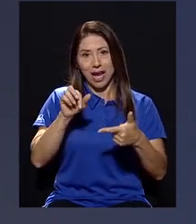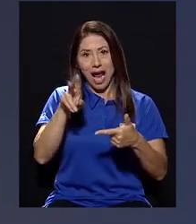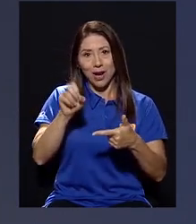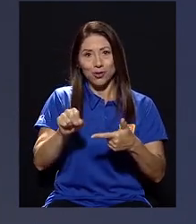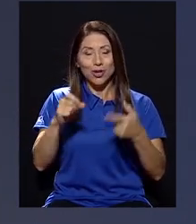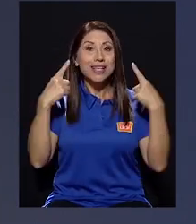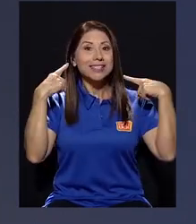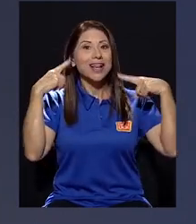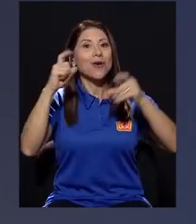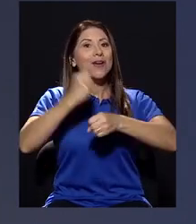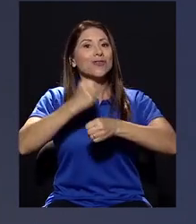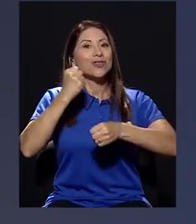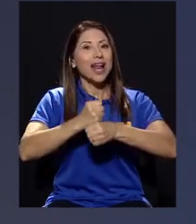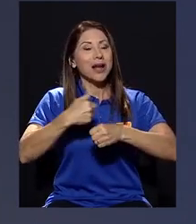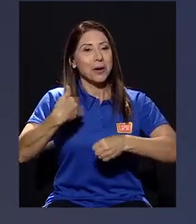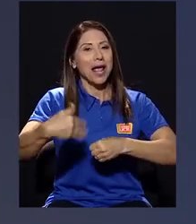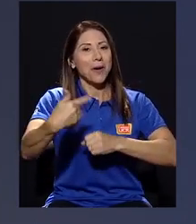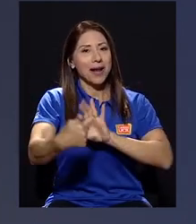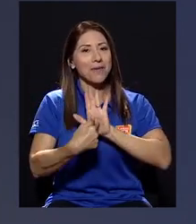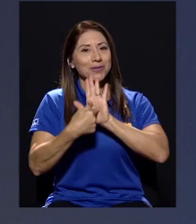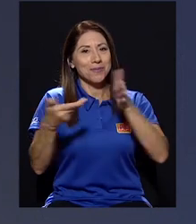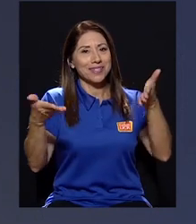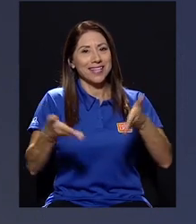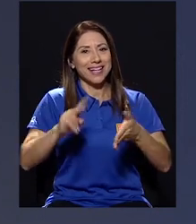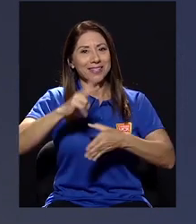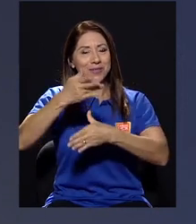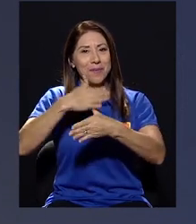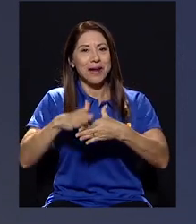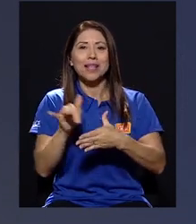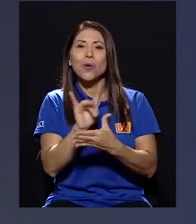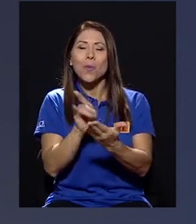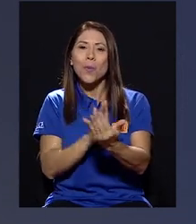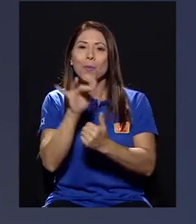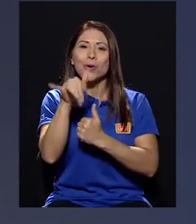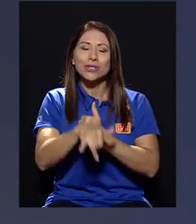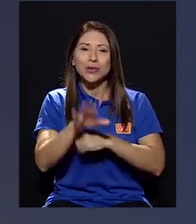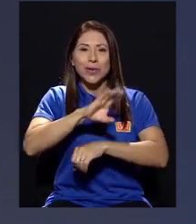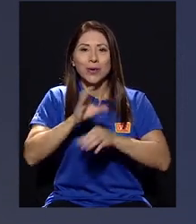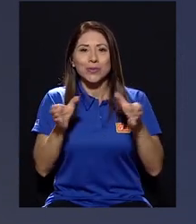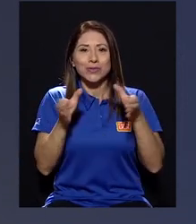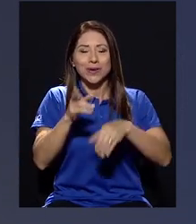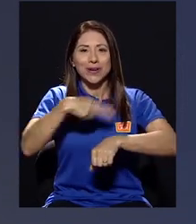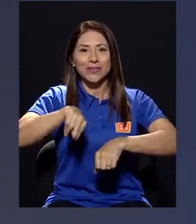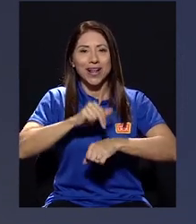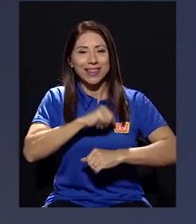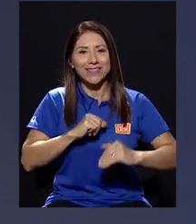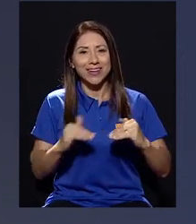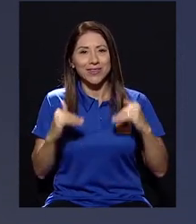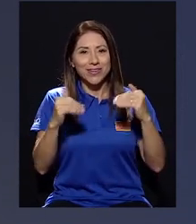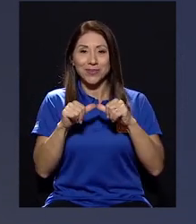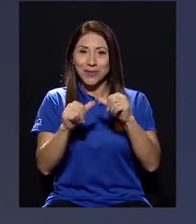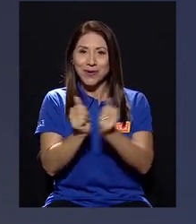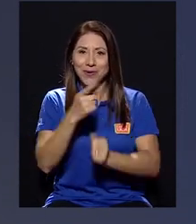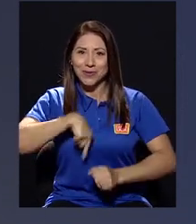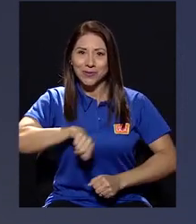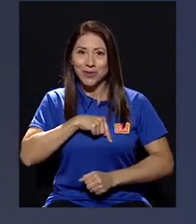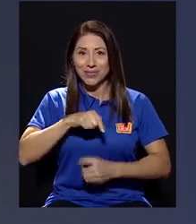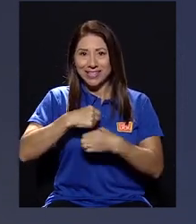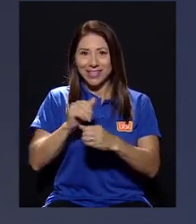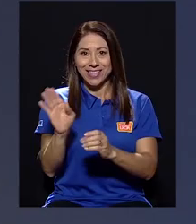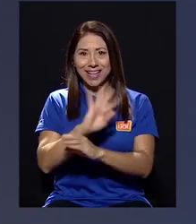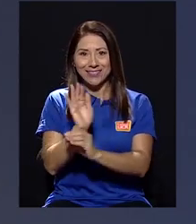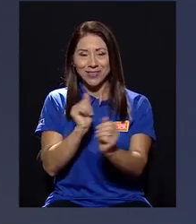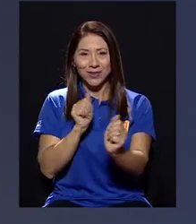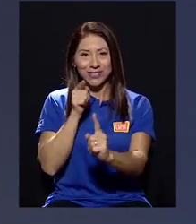lo que ahora les vamos a presentar en este segundo bloque como un proyecto del Consejo Nacional de Rectores. Siga con nosotros, estamos